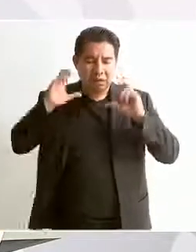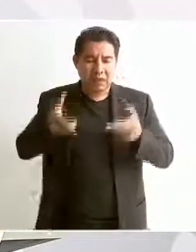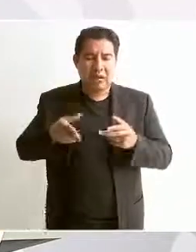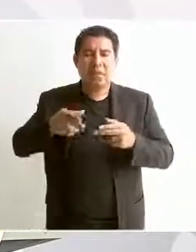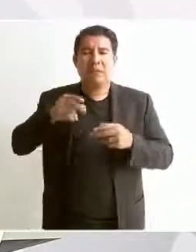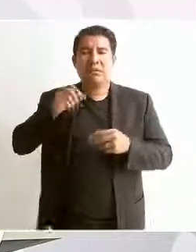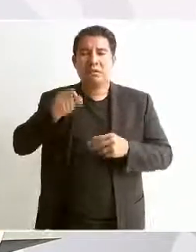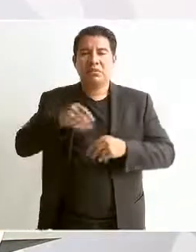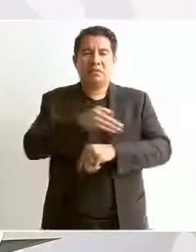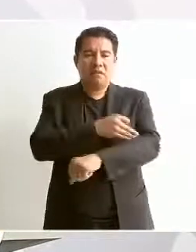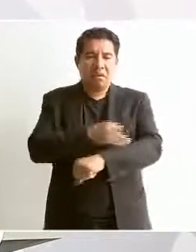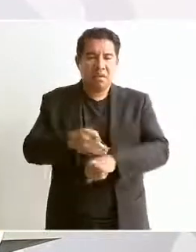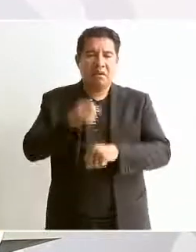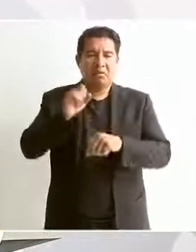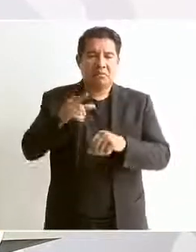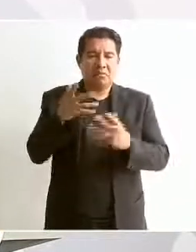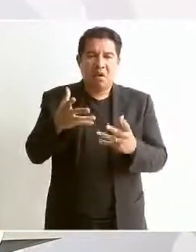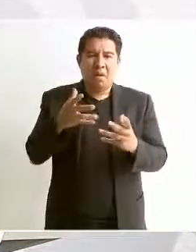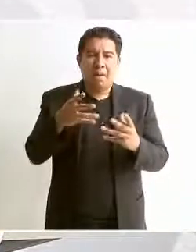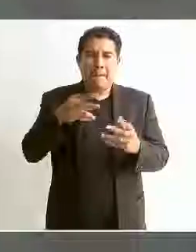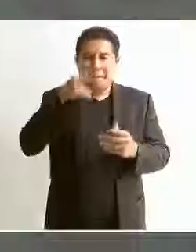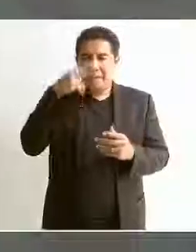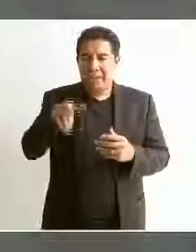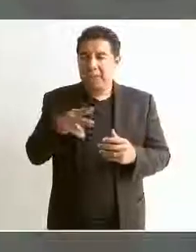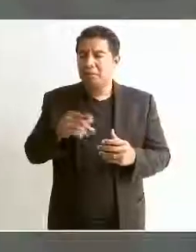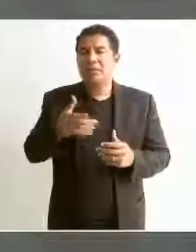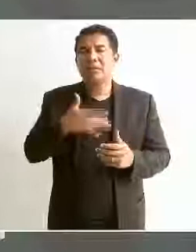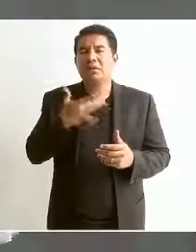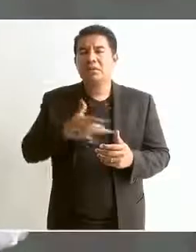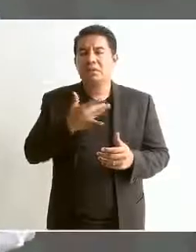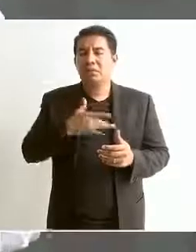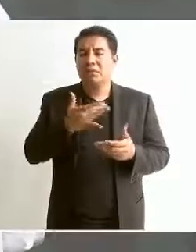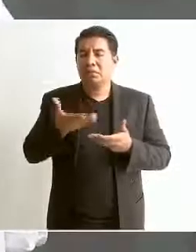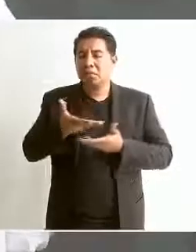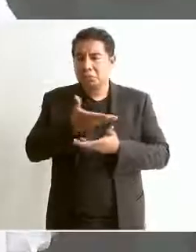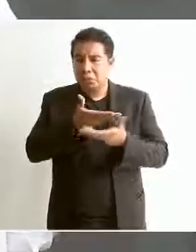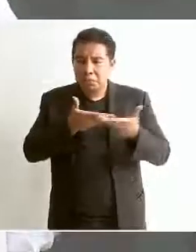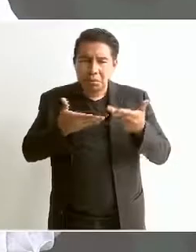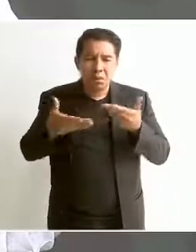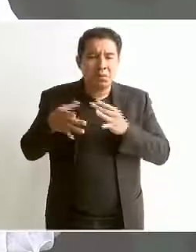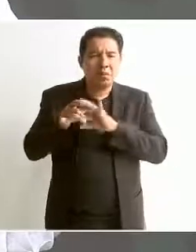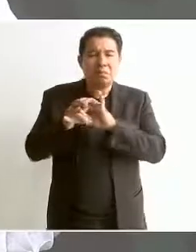la familia en México, es muy fraterna, es muy solidaria,